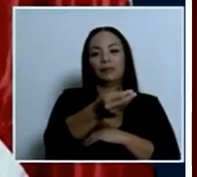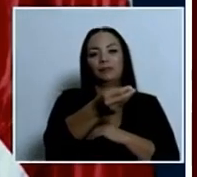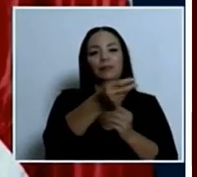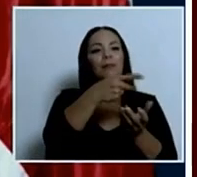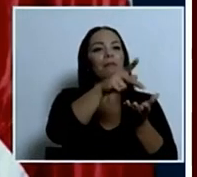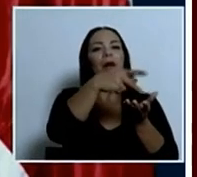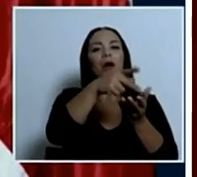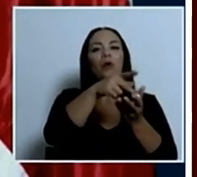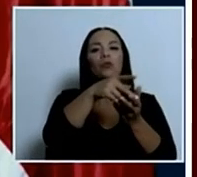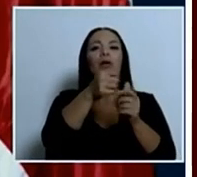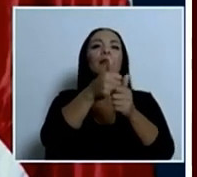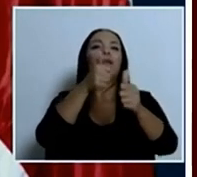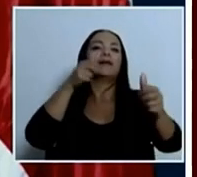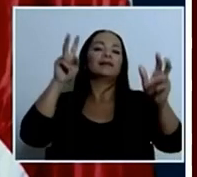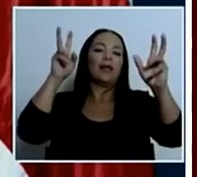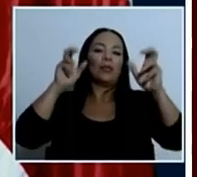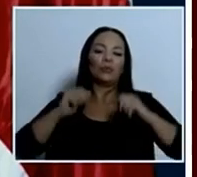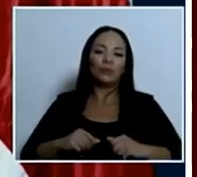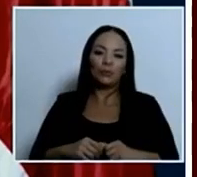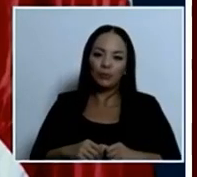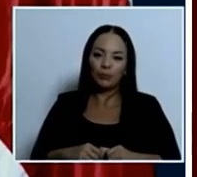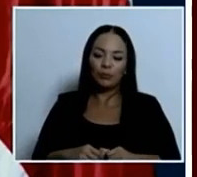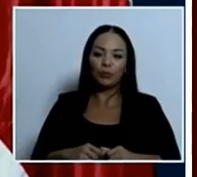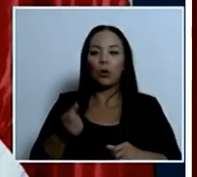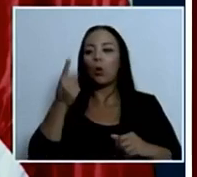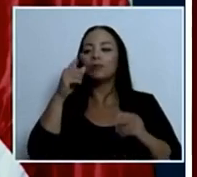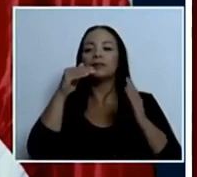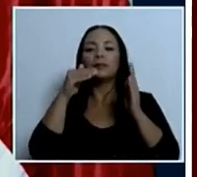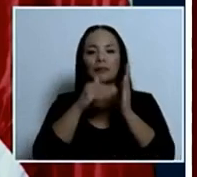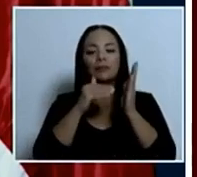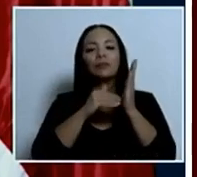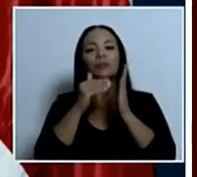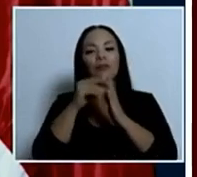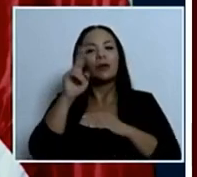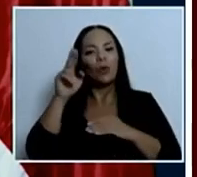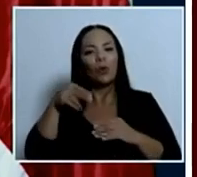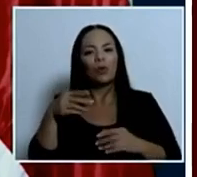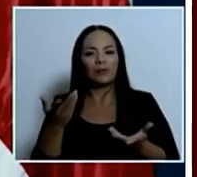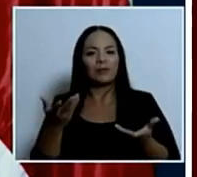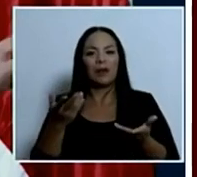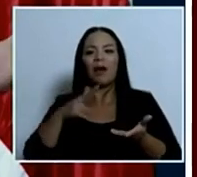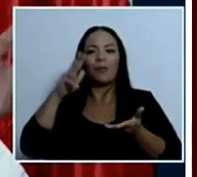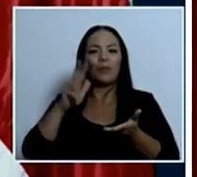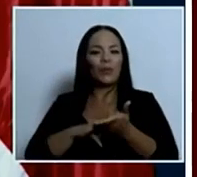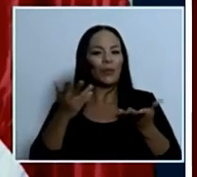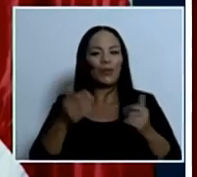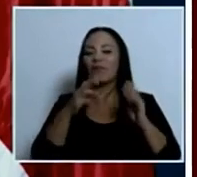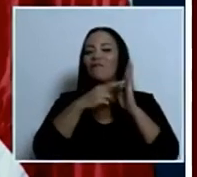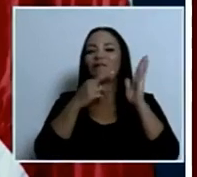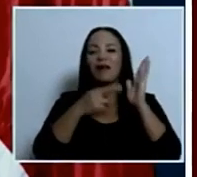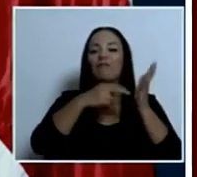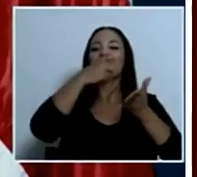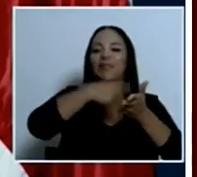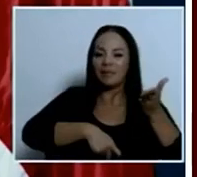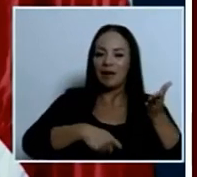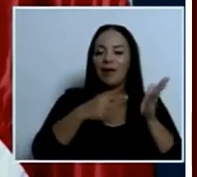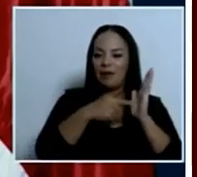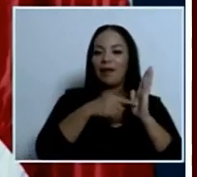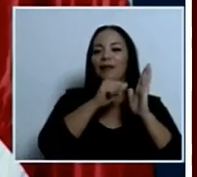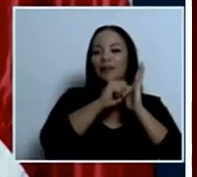retroactivos que tiene un costo anual de 11 mil millones de colones cuando la regla fiscal el artículo de la ley